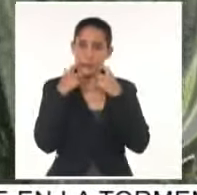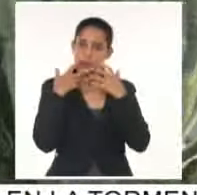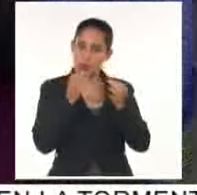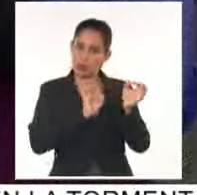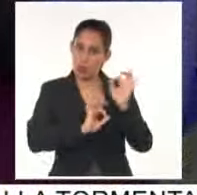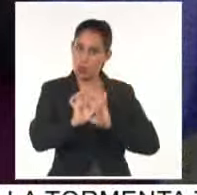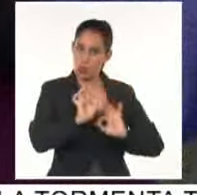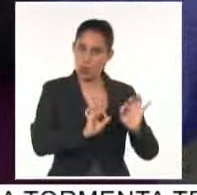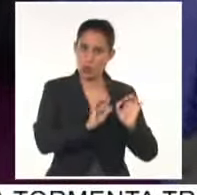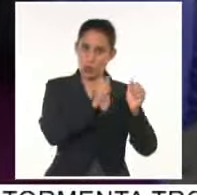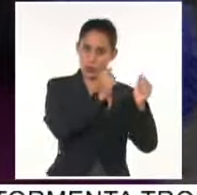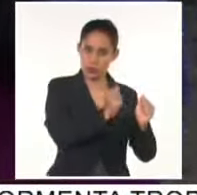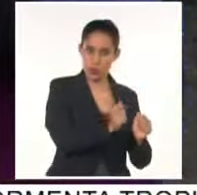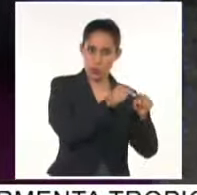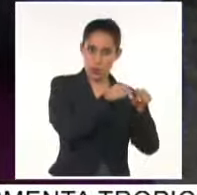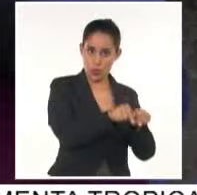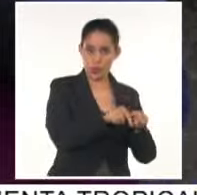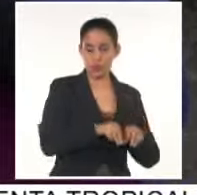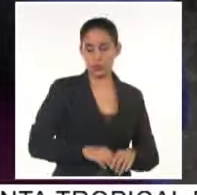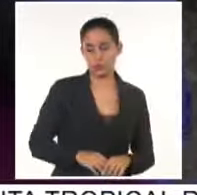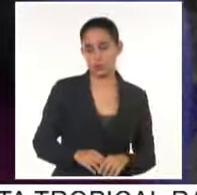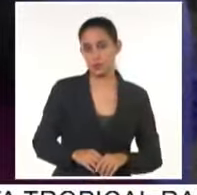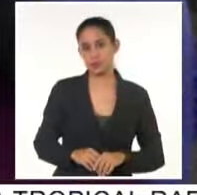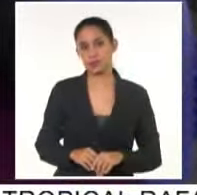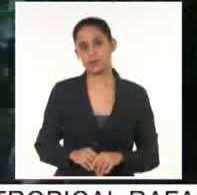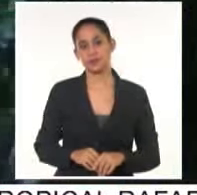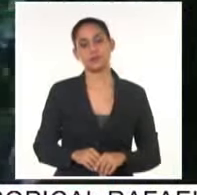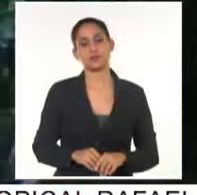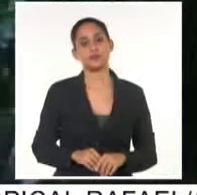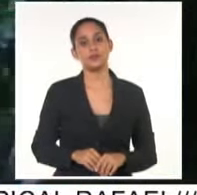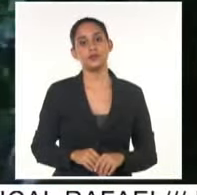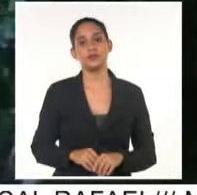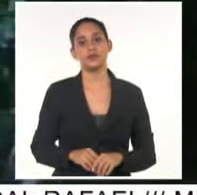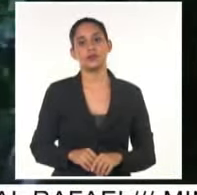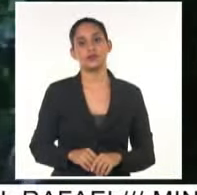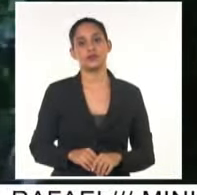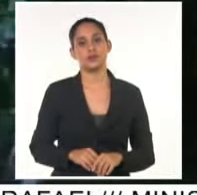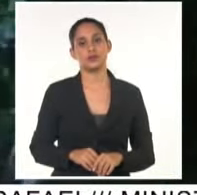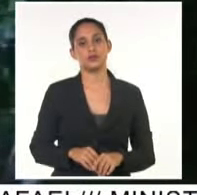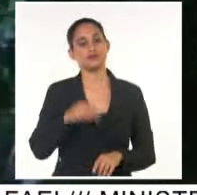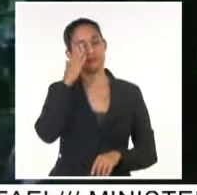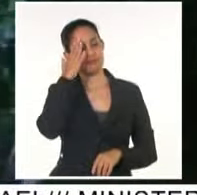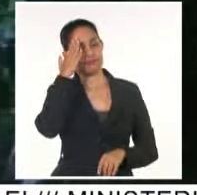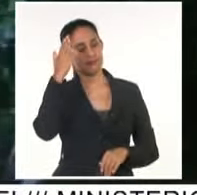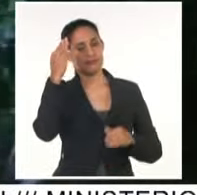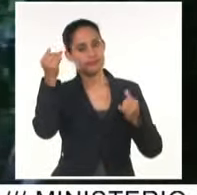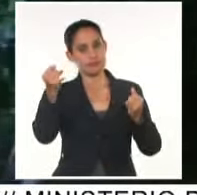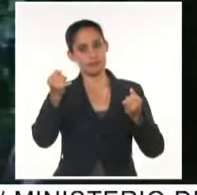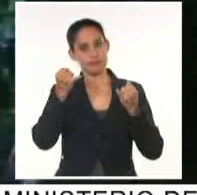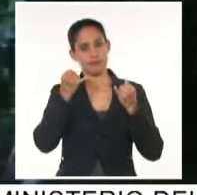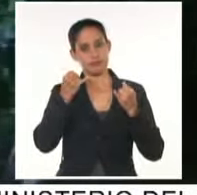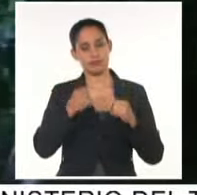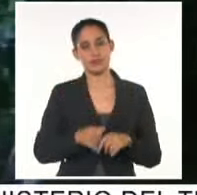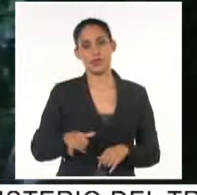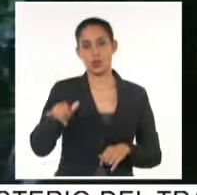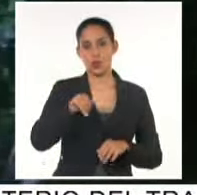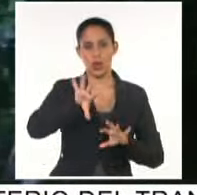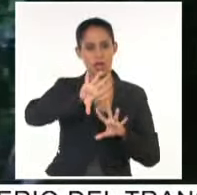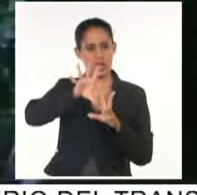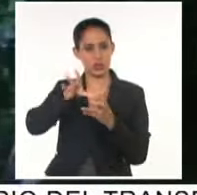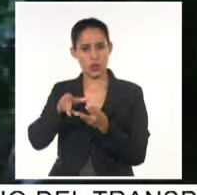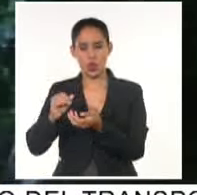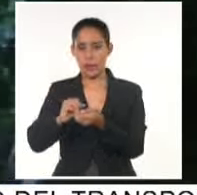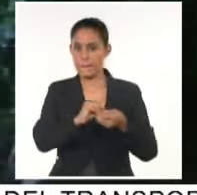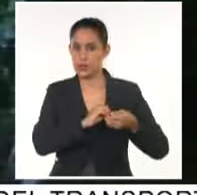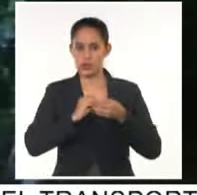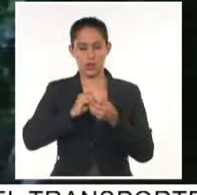Soy Idolkis Arguelles Verdión. Muy buenas noches. El agradecimiento a ti, Idolkis, y también a todos nuestros periodistas